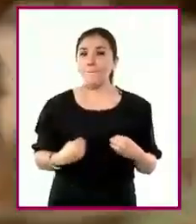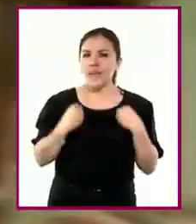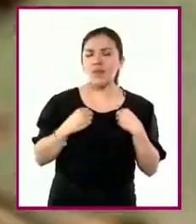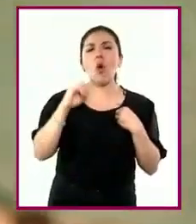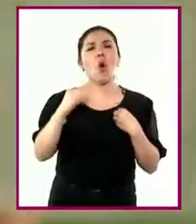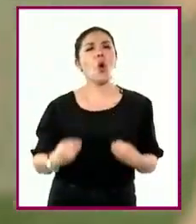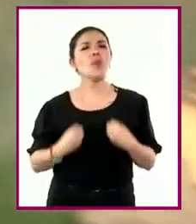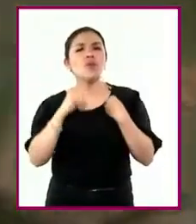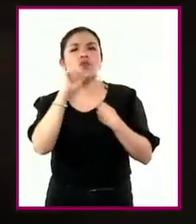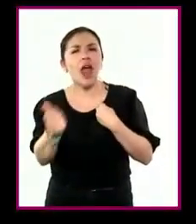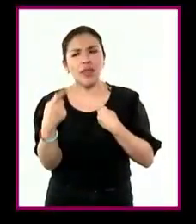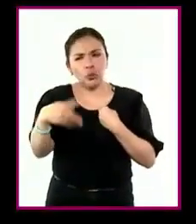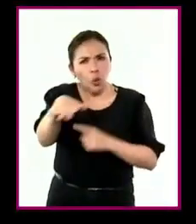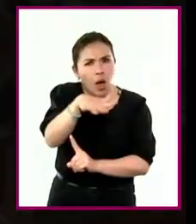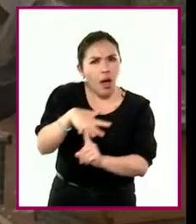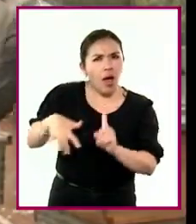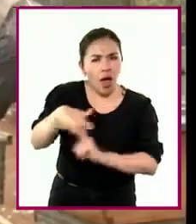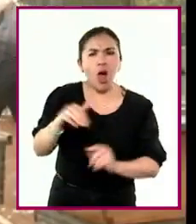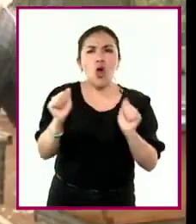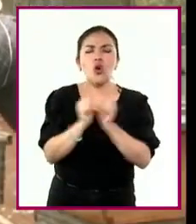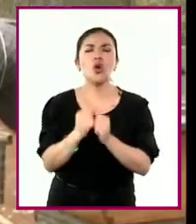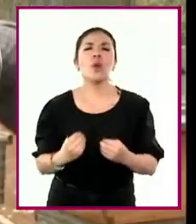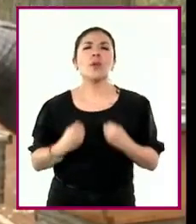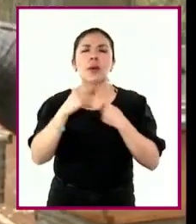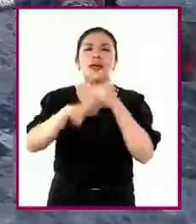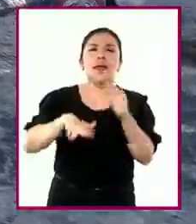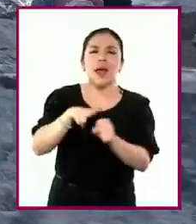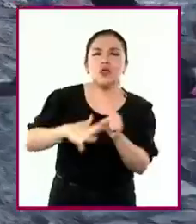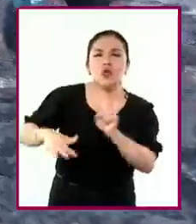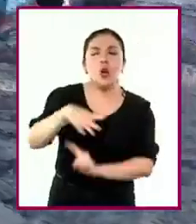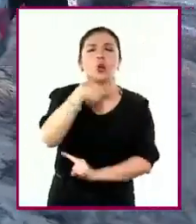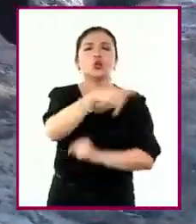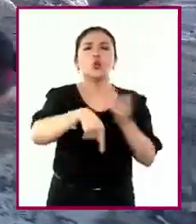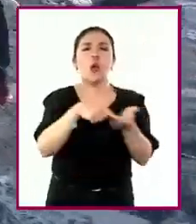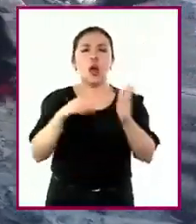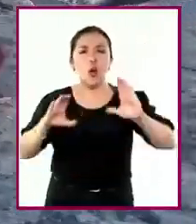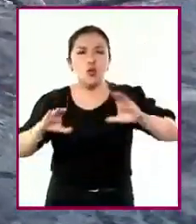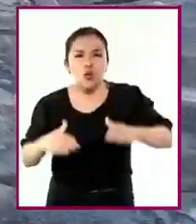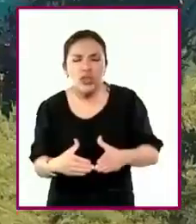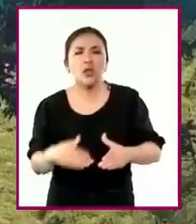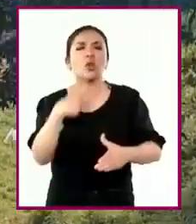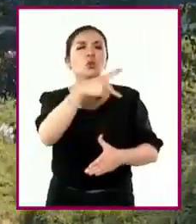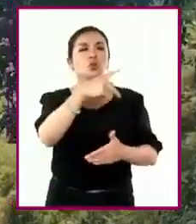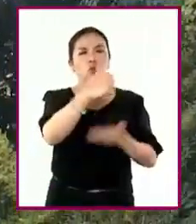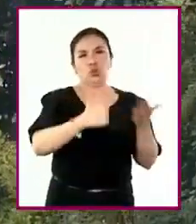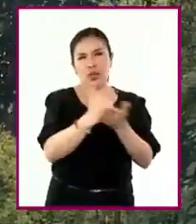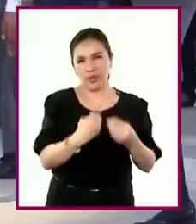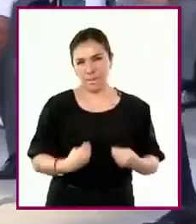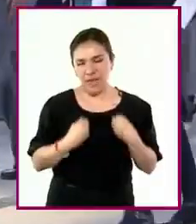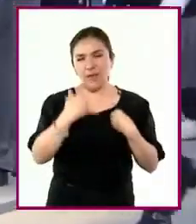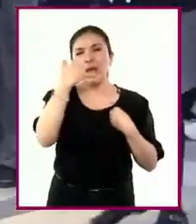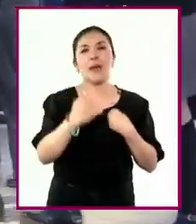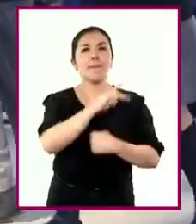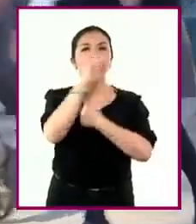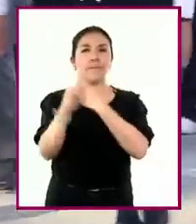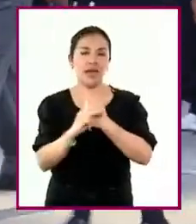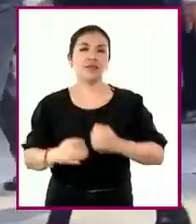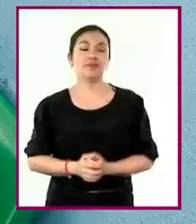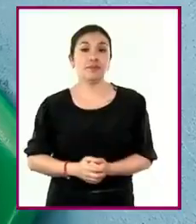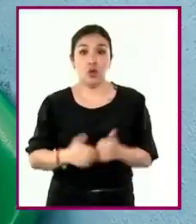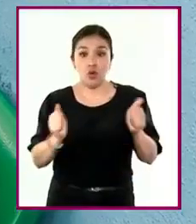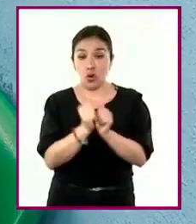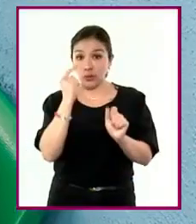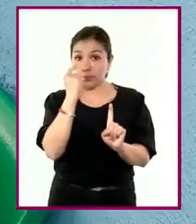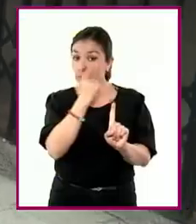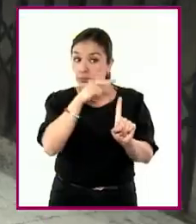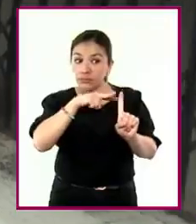vivos y no vivos de su entorno y de los ecosistemas de su comunidad, entidad y país, desde